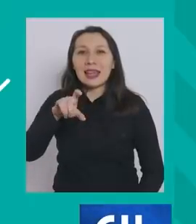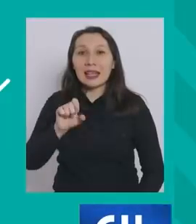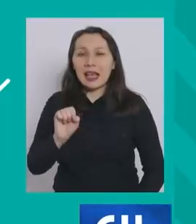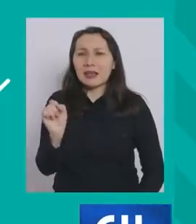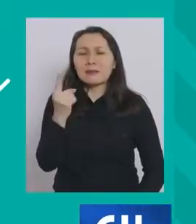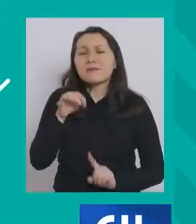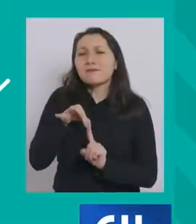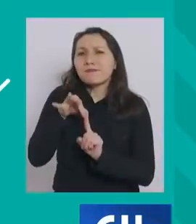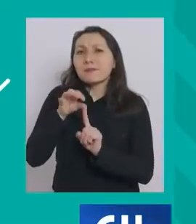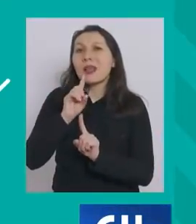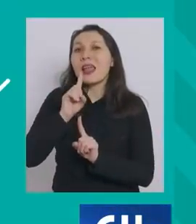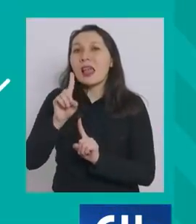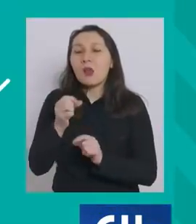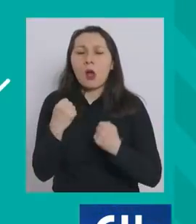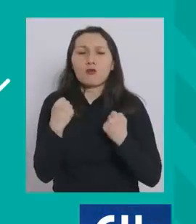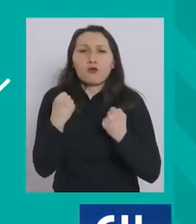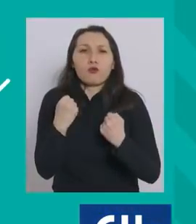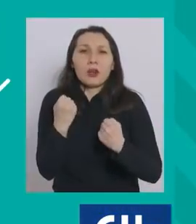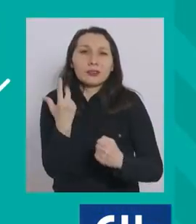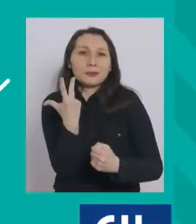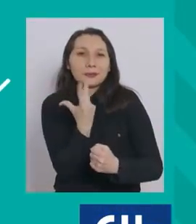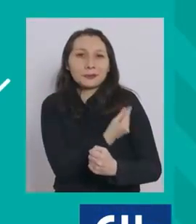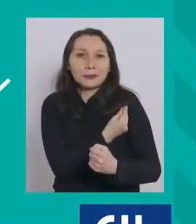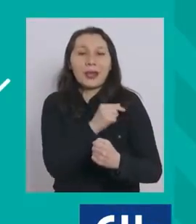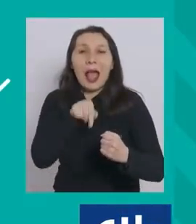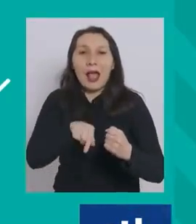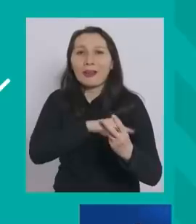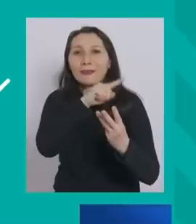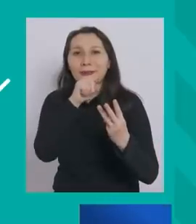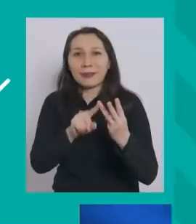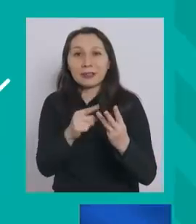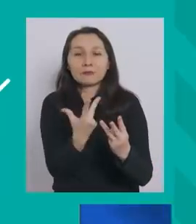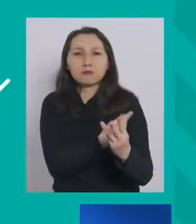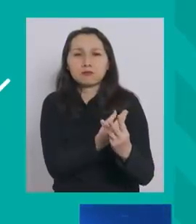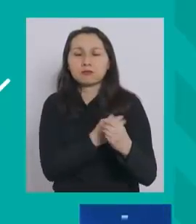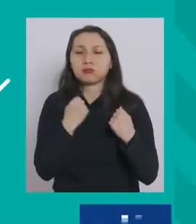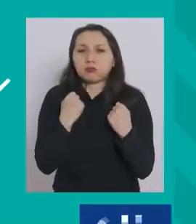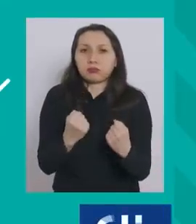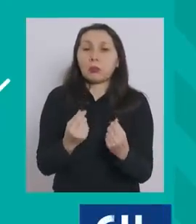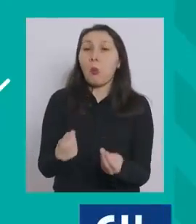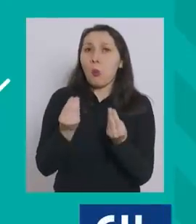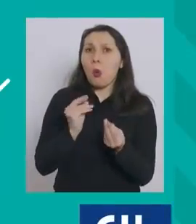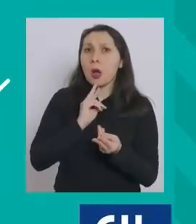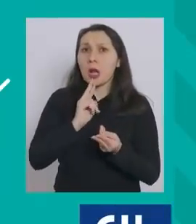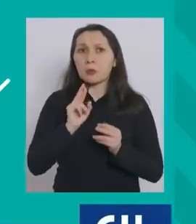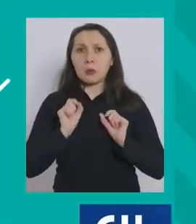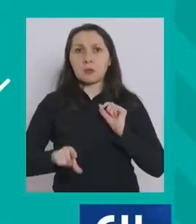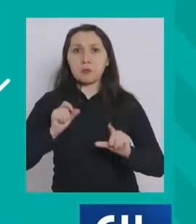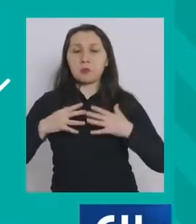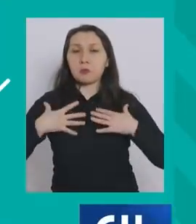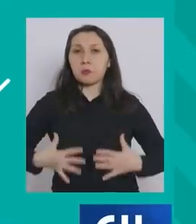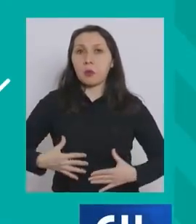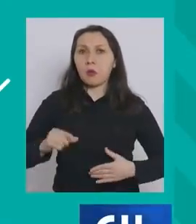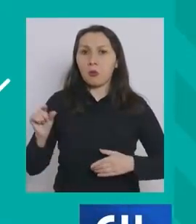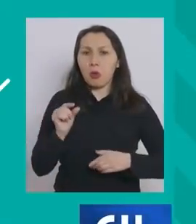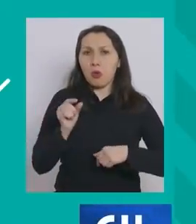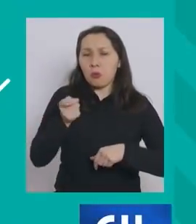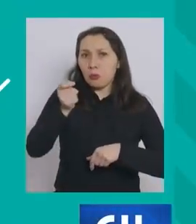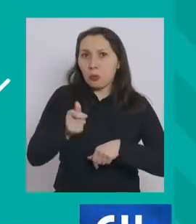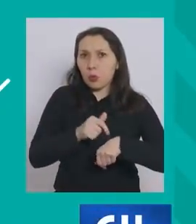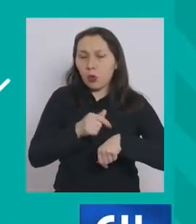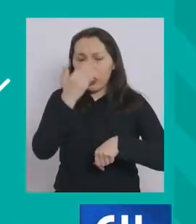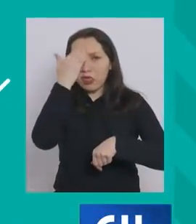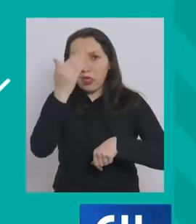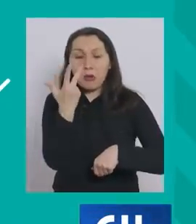colocando principalmente como dosis de refuerzo y ha demostrado una excelente respuesta inmunitaria a los pocos días